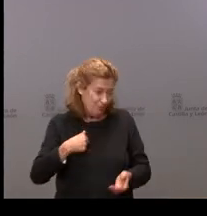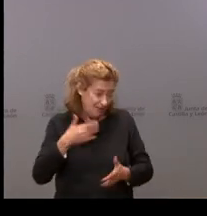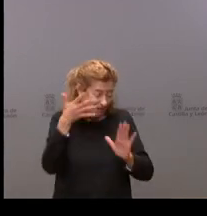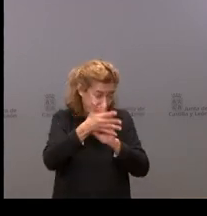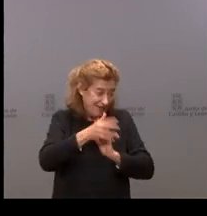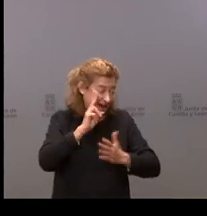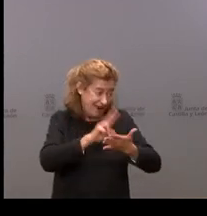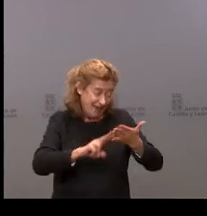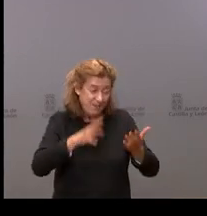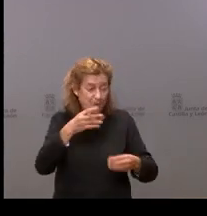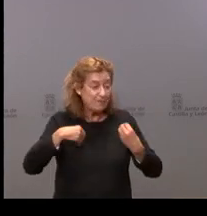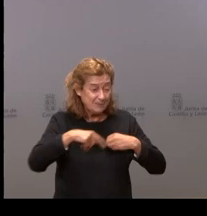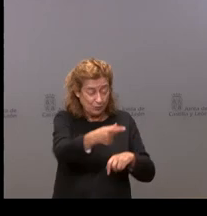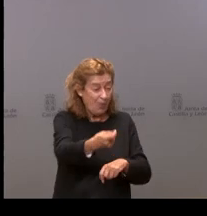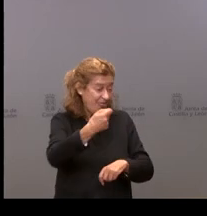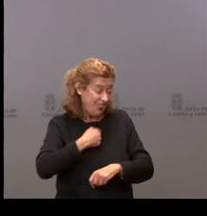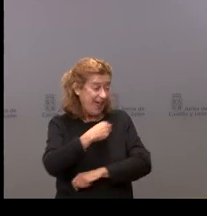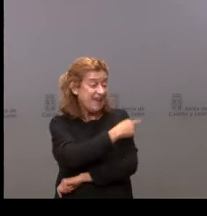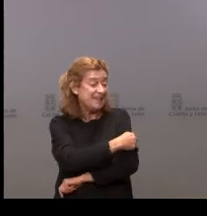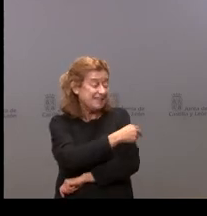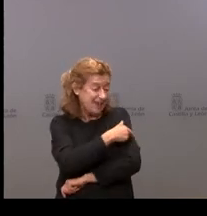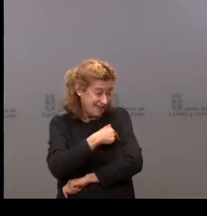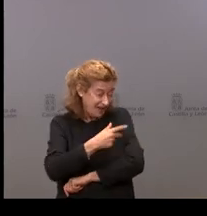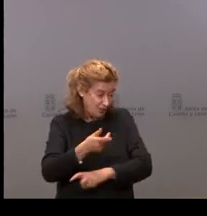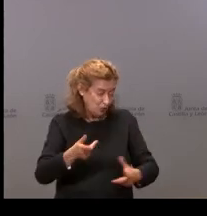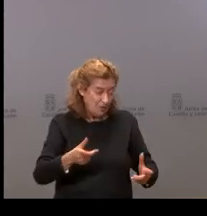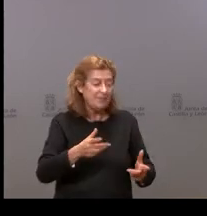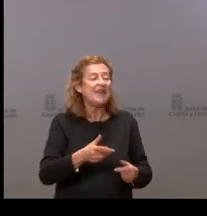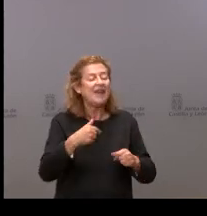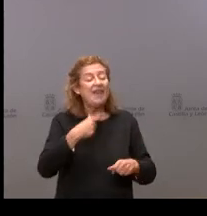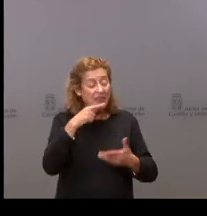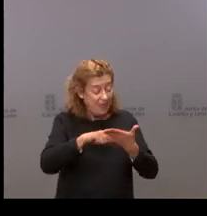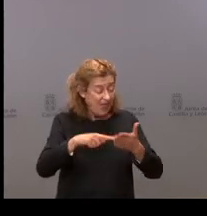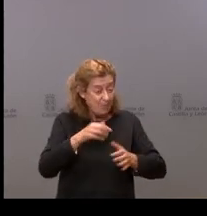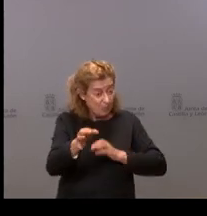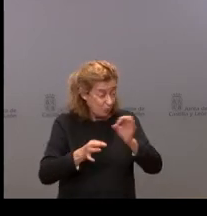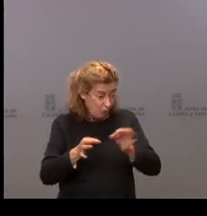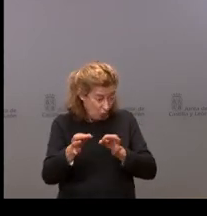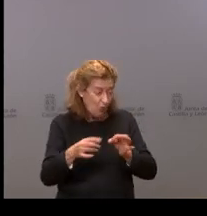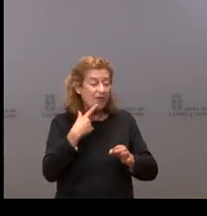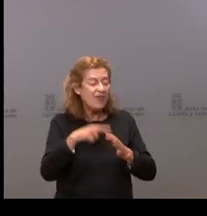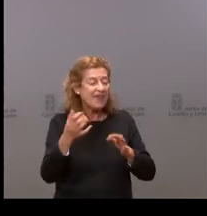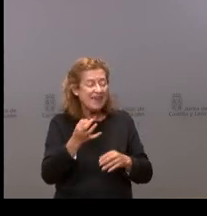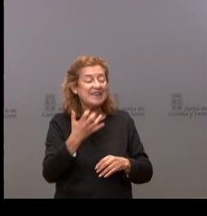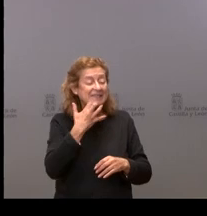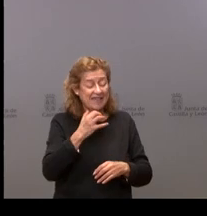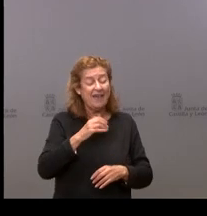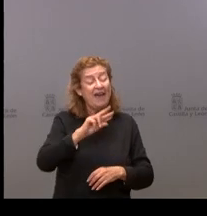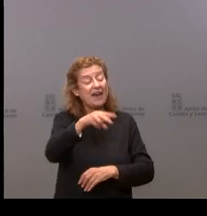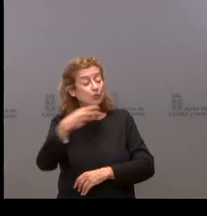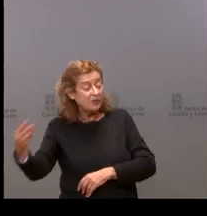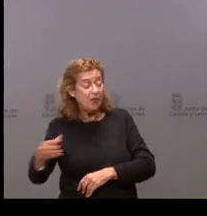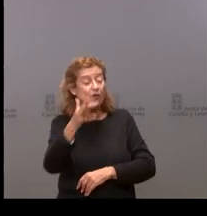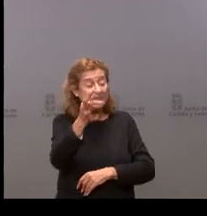es el que ustedes han facilitado a sus sanitarios para el manejo de casos. Lo que dice este protocolo es que si el resultado del test de